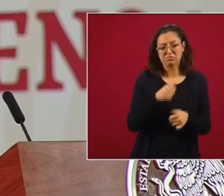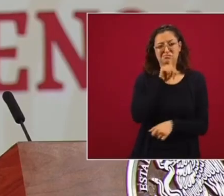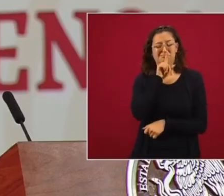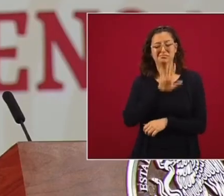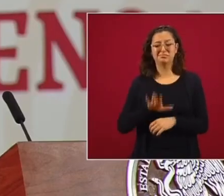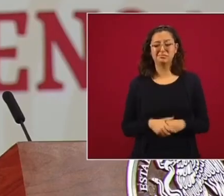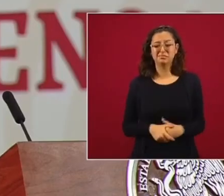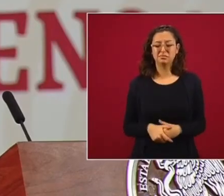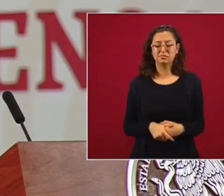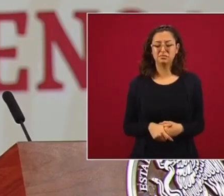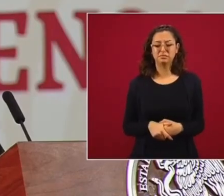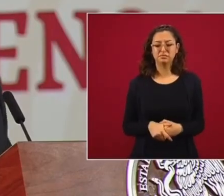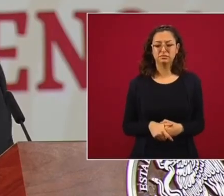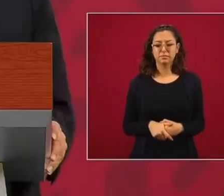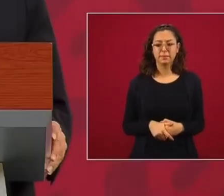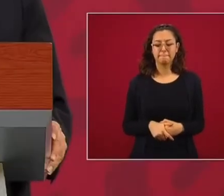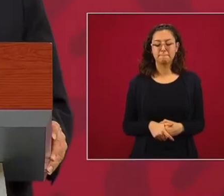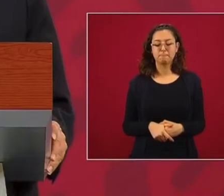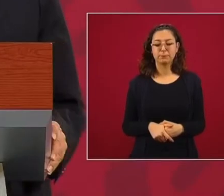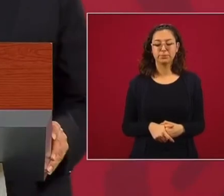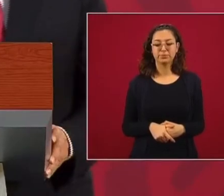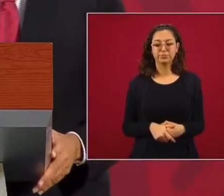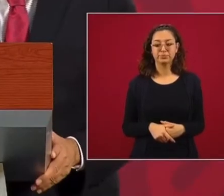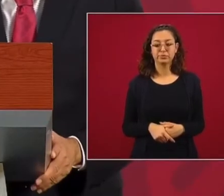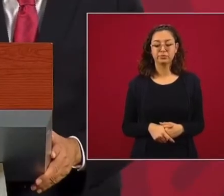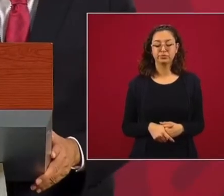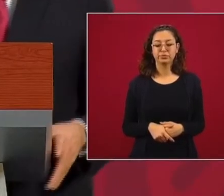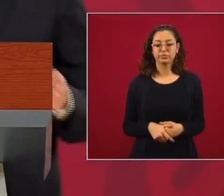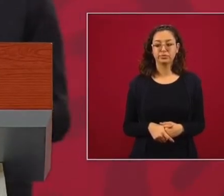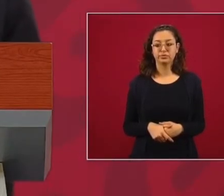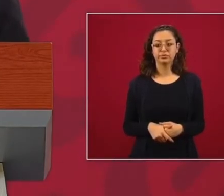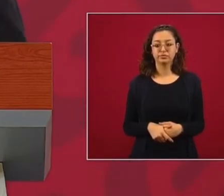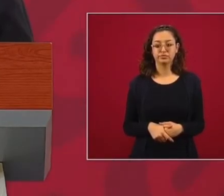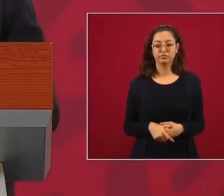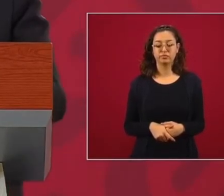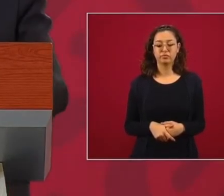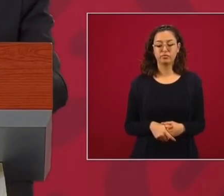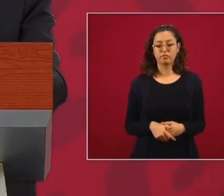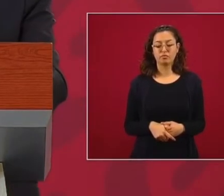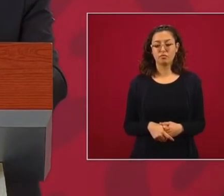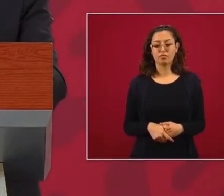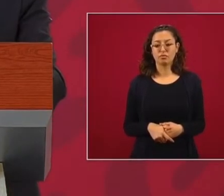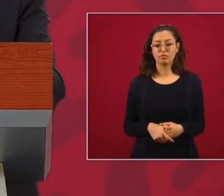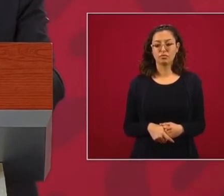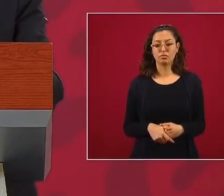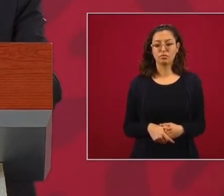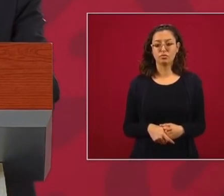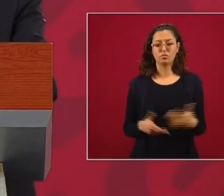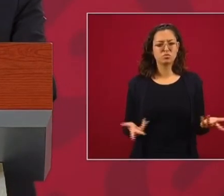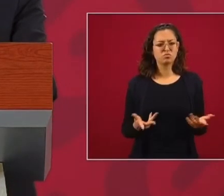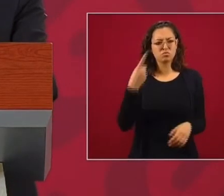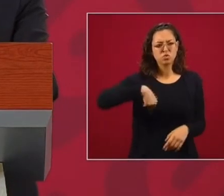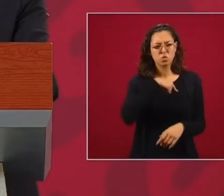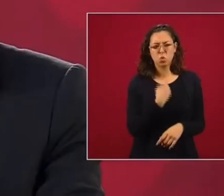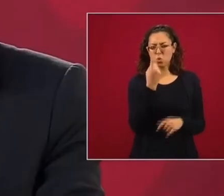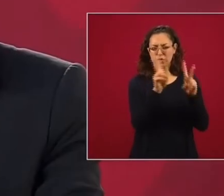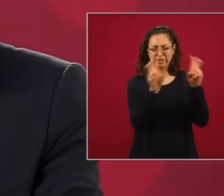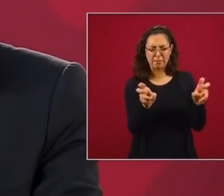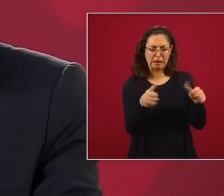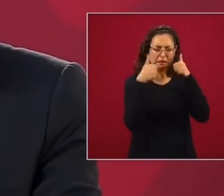No, vamos nosotros a engancharnos en algo que no se vaya a distanciar.